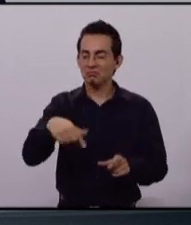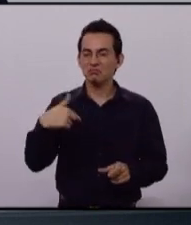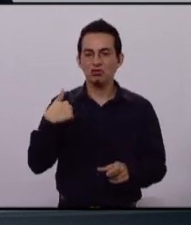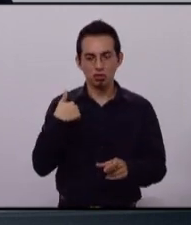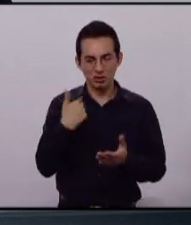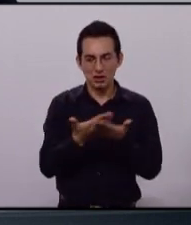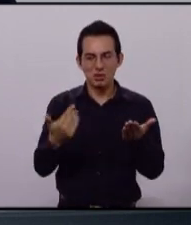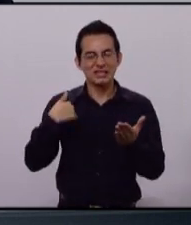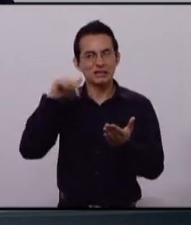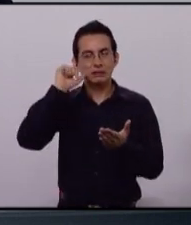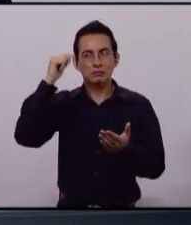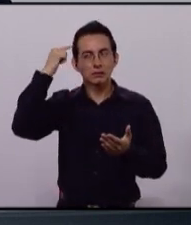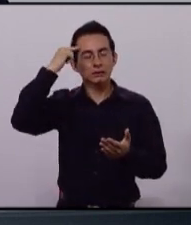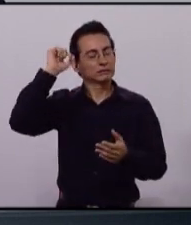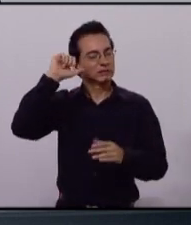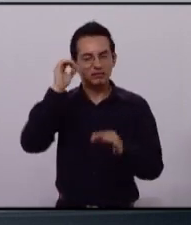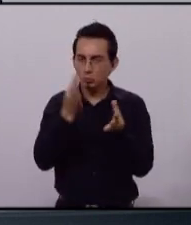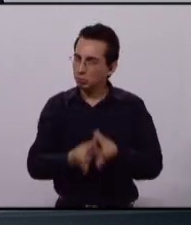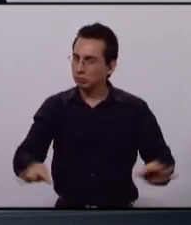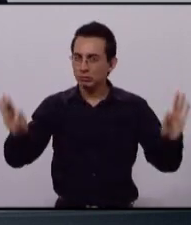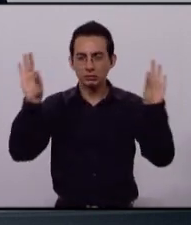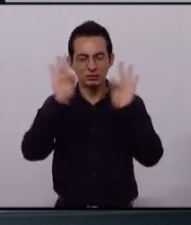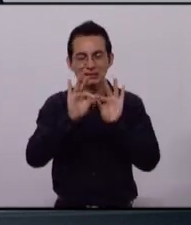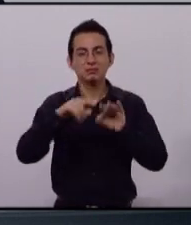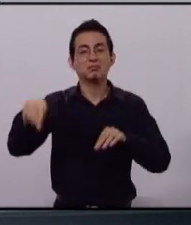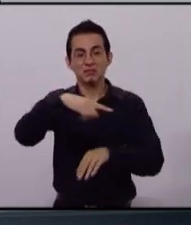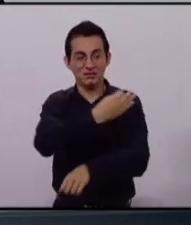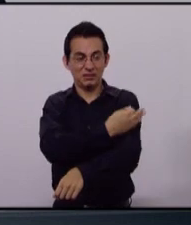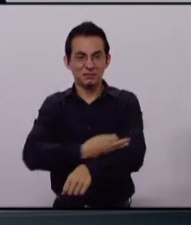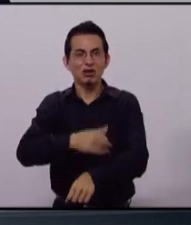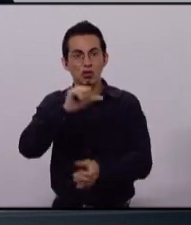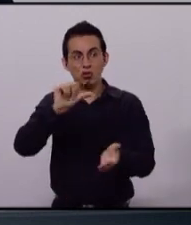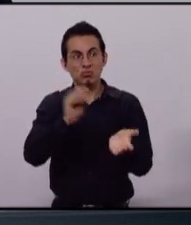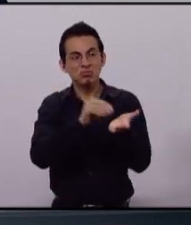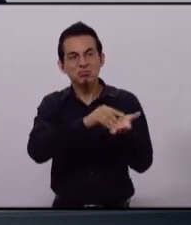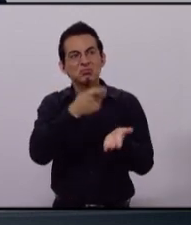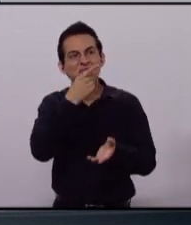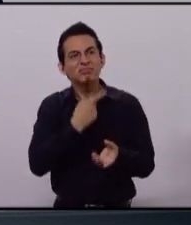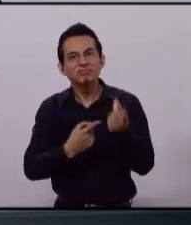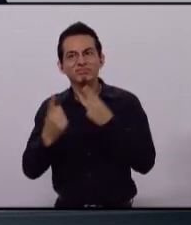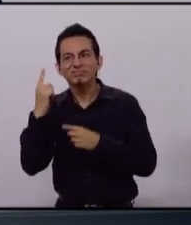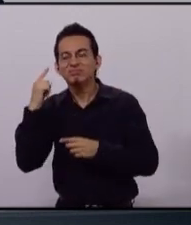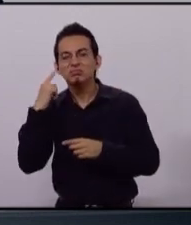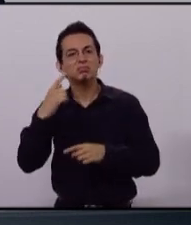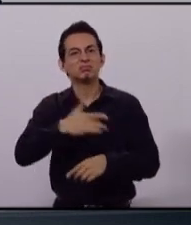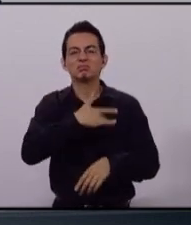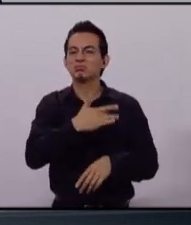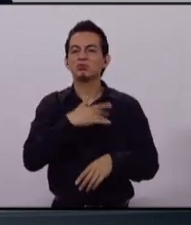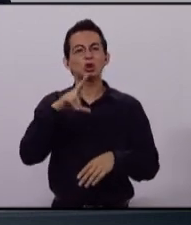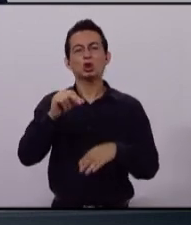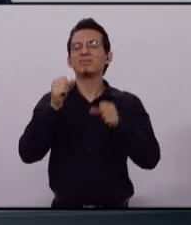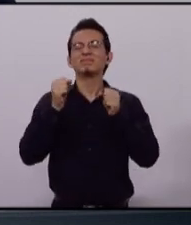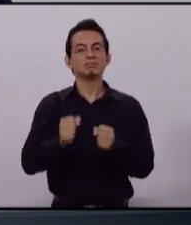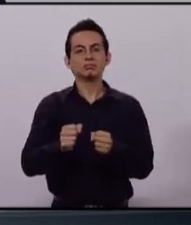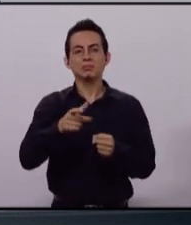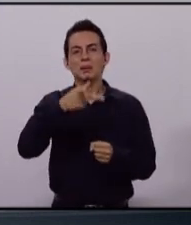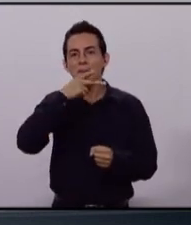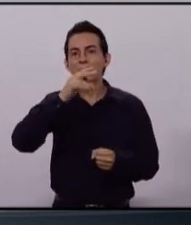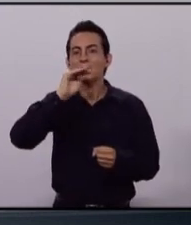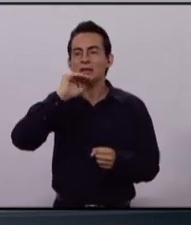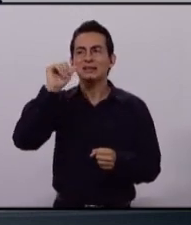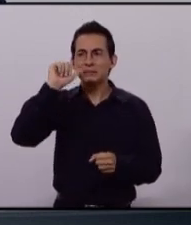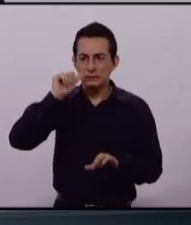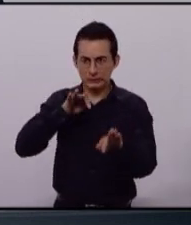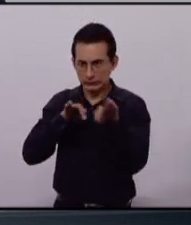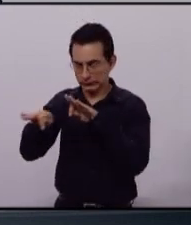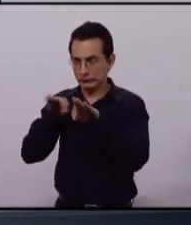retos. Hoy tenemos que reconocer que nuestras familias no se sienten seguras. Hoy tiene que salir papá y mamá a llevar el sustento del